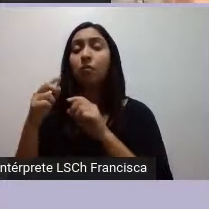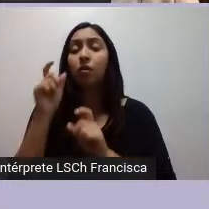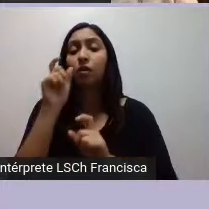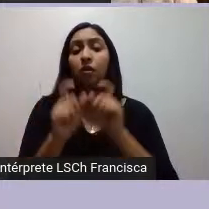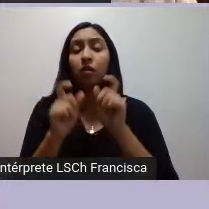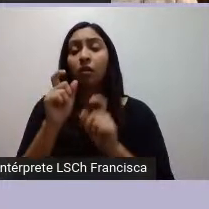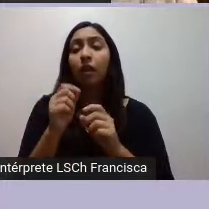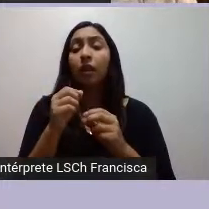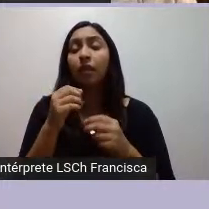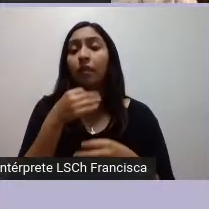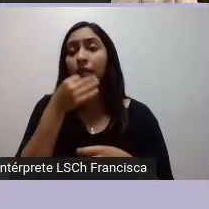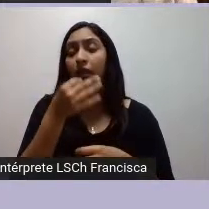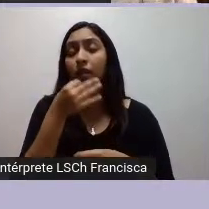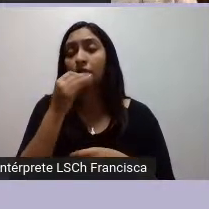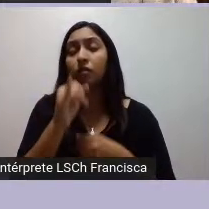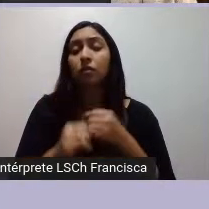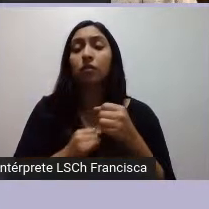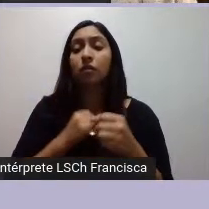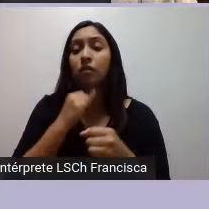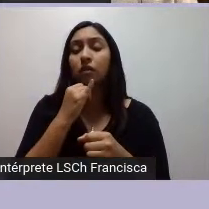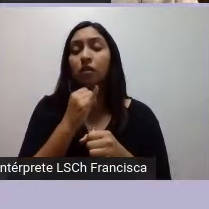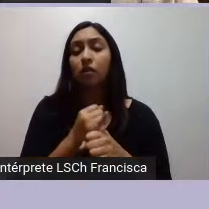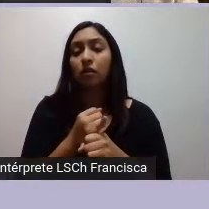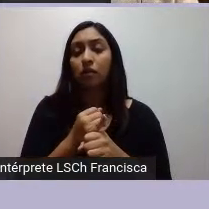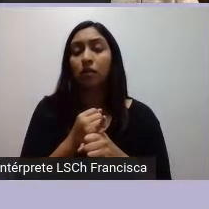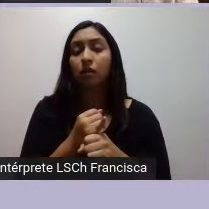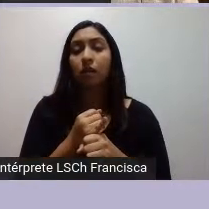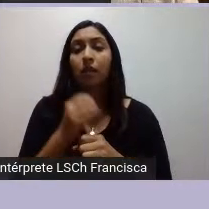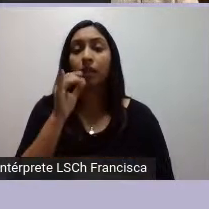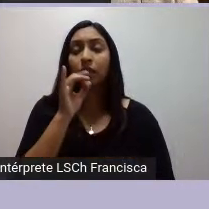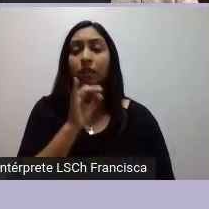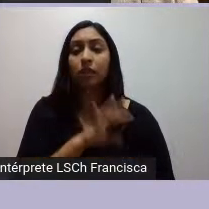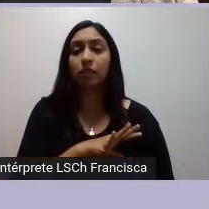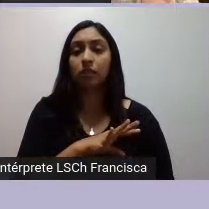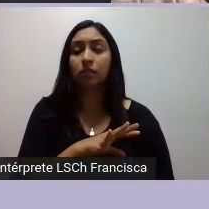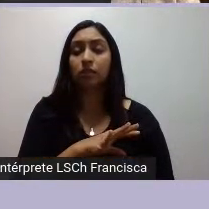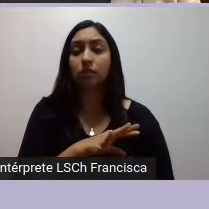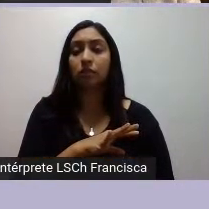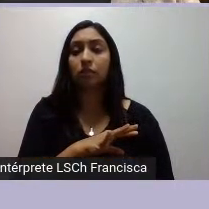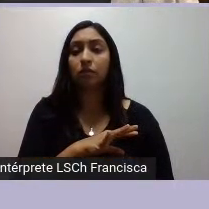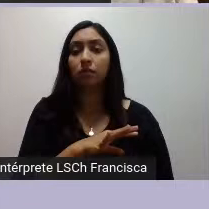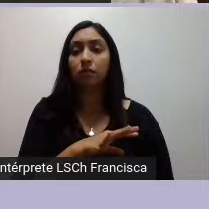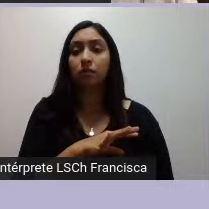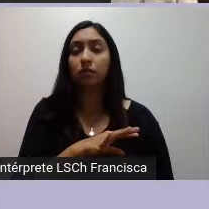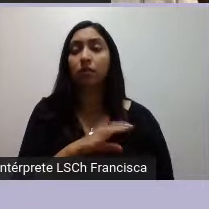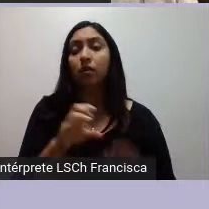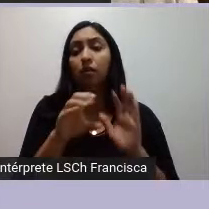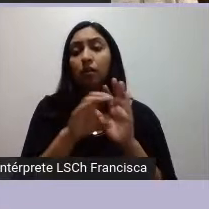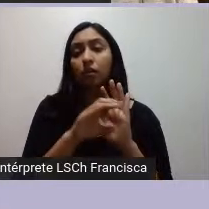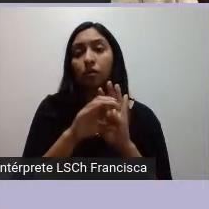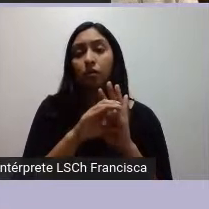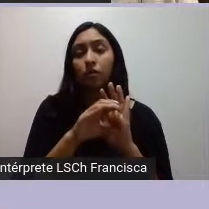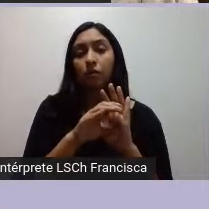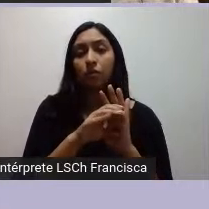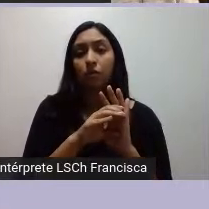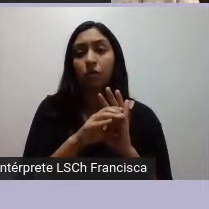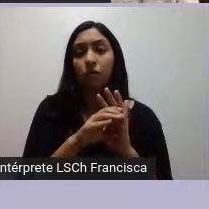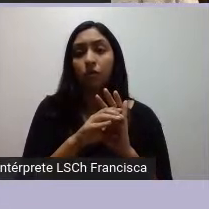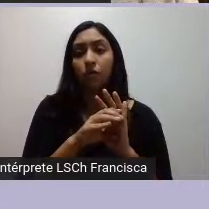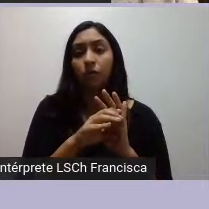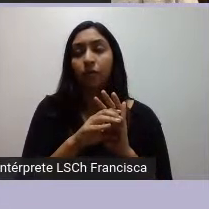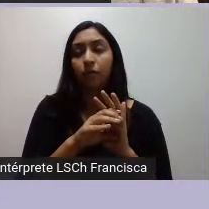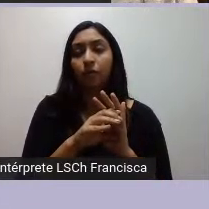por tanto una vez más vuelve a ser tal vez Chile y esta constitución ser un modelo